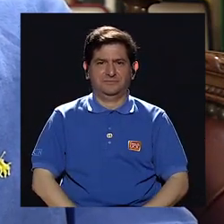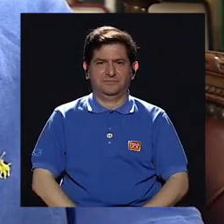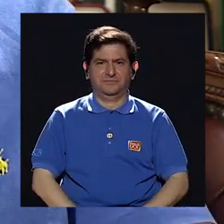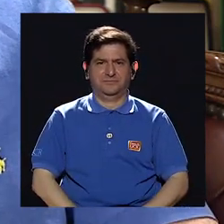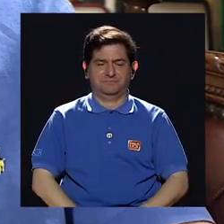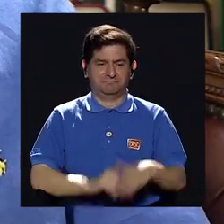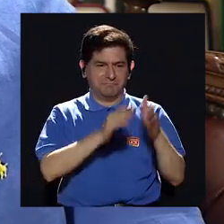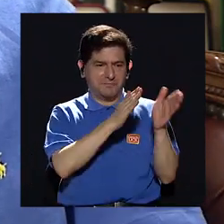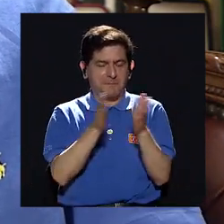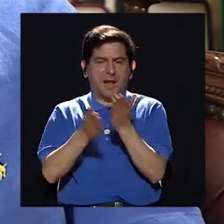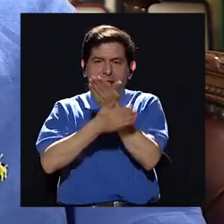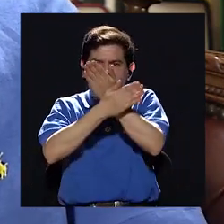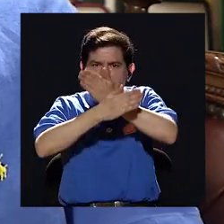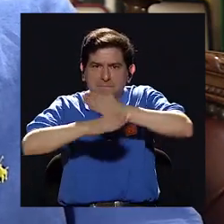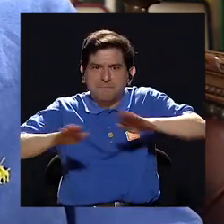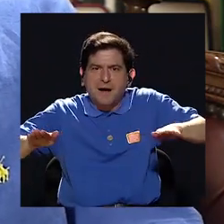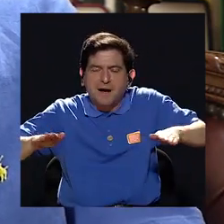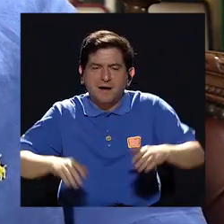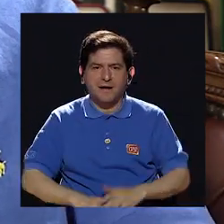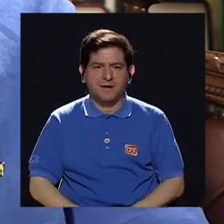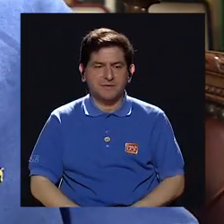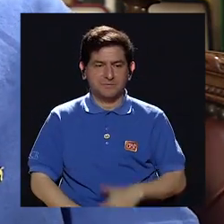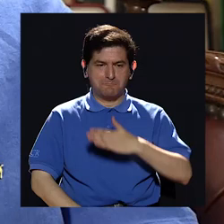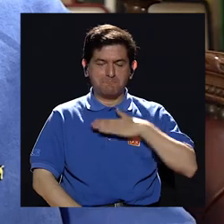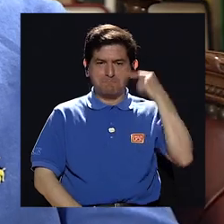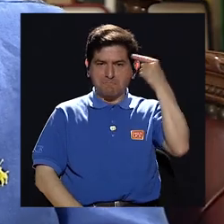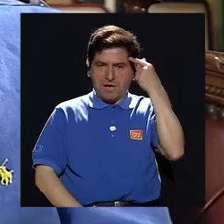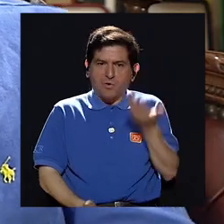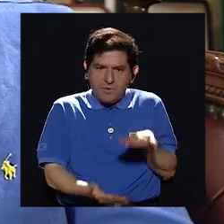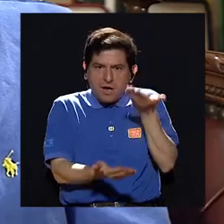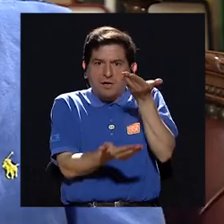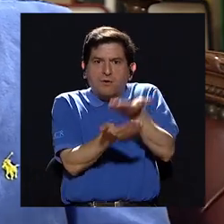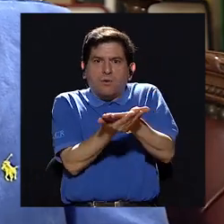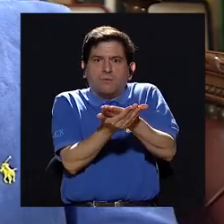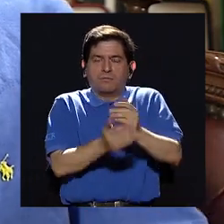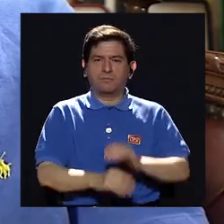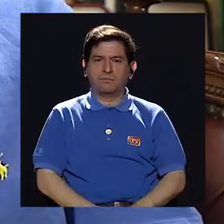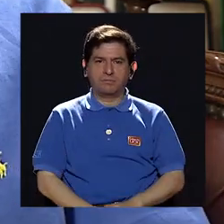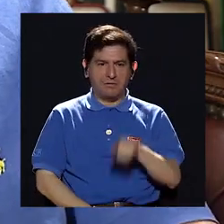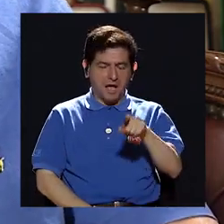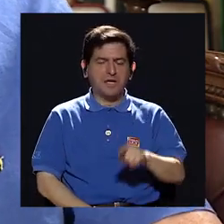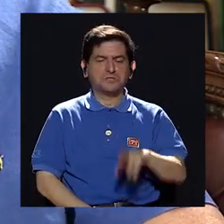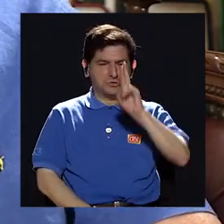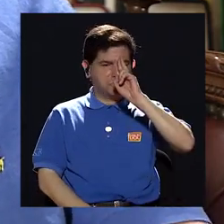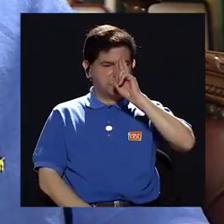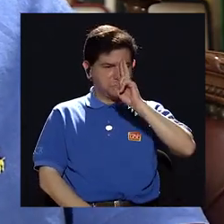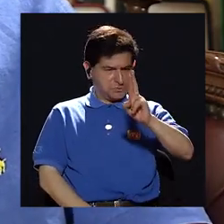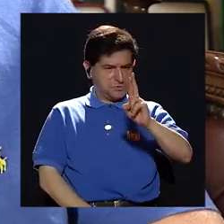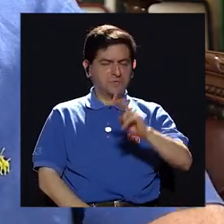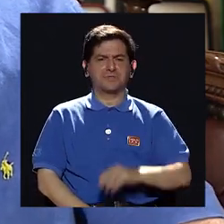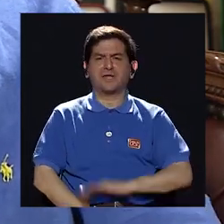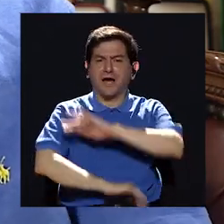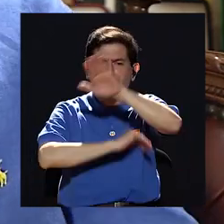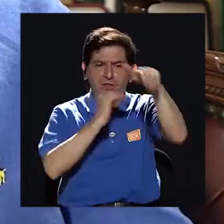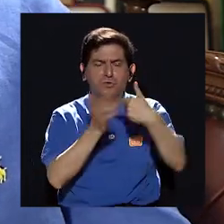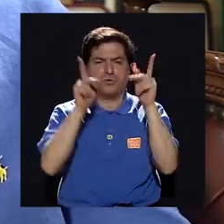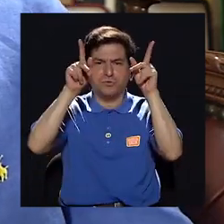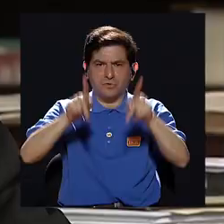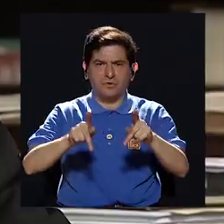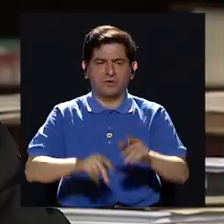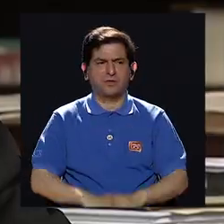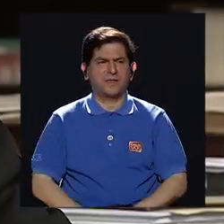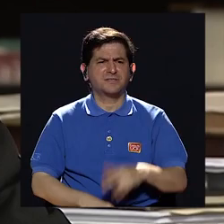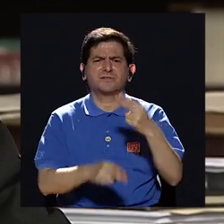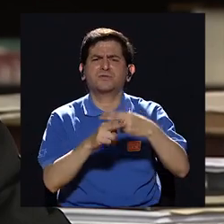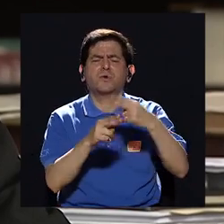el plan de paz era un plan de mi gobierno así fue reconocido por todo el mundo